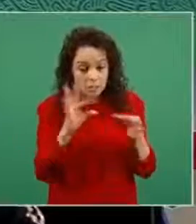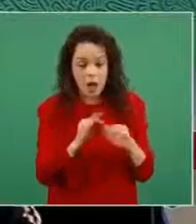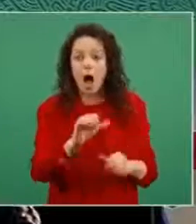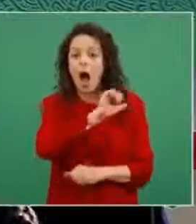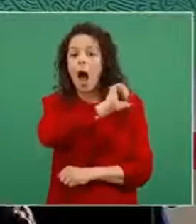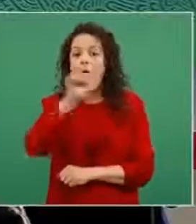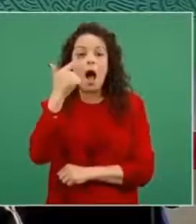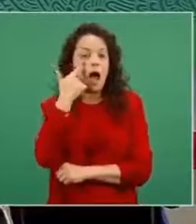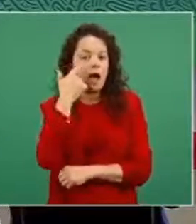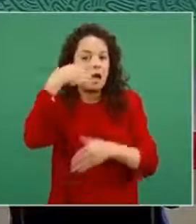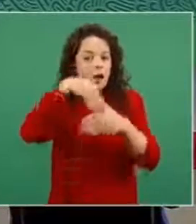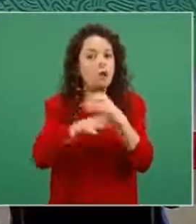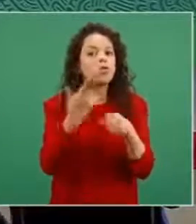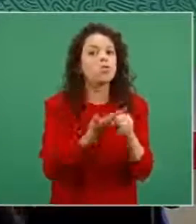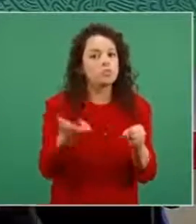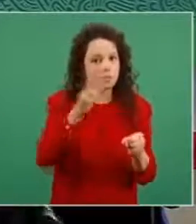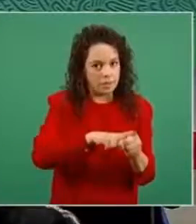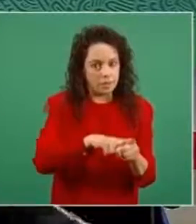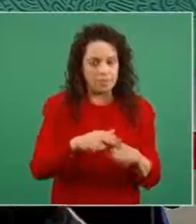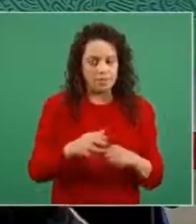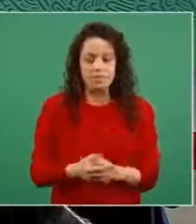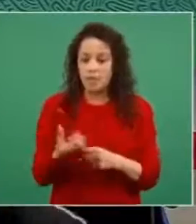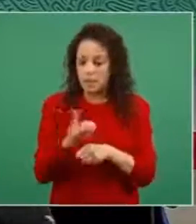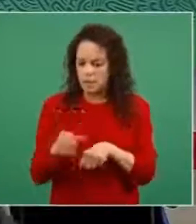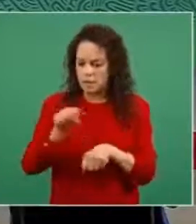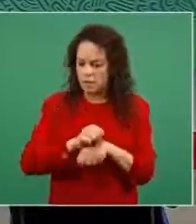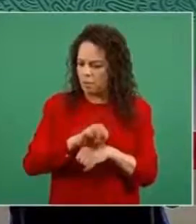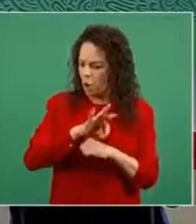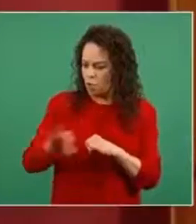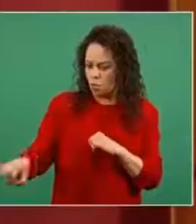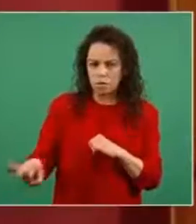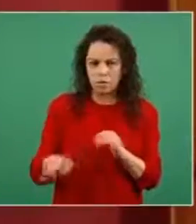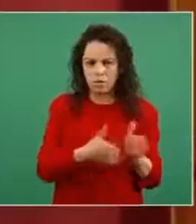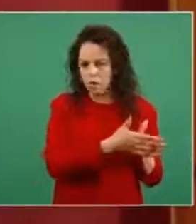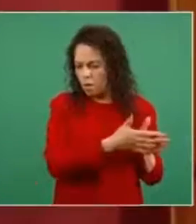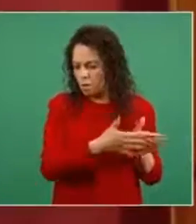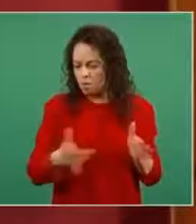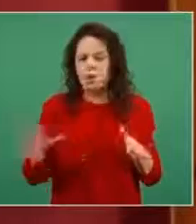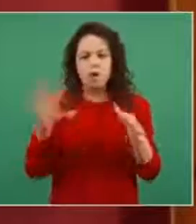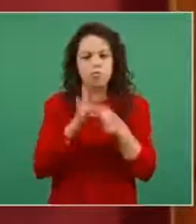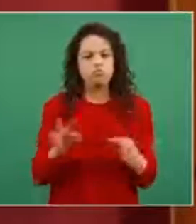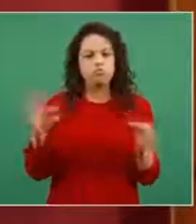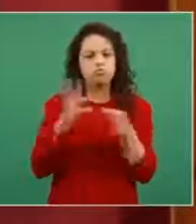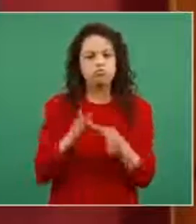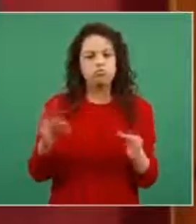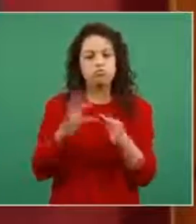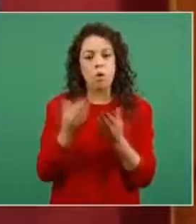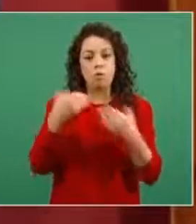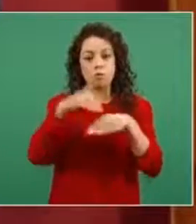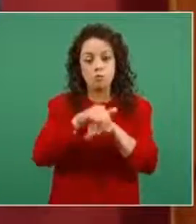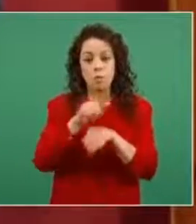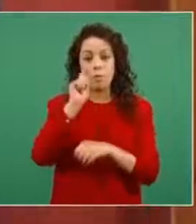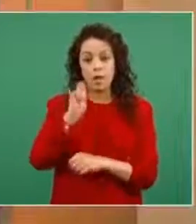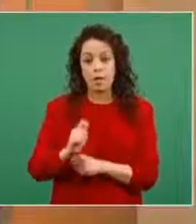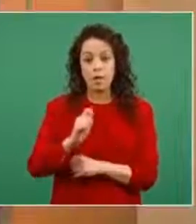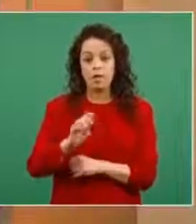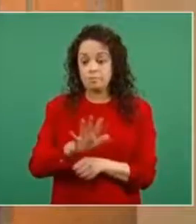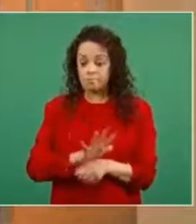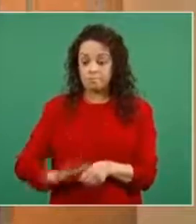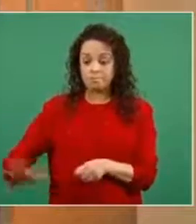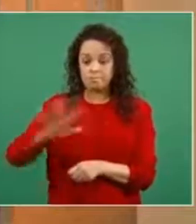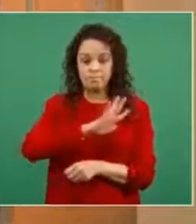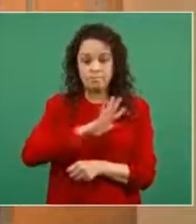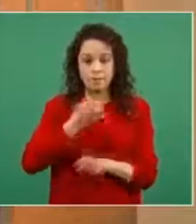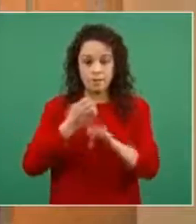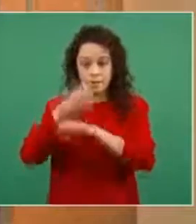Durante las últimas semanas hemos estado hablando mucho del incremento de casos en la zona metropolitana del Valle de